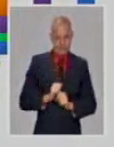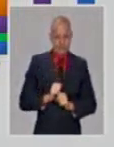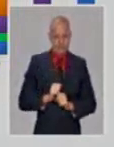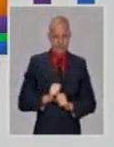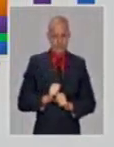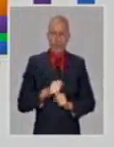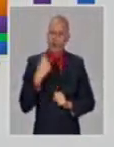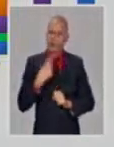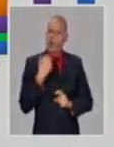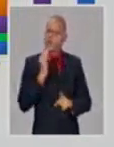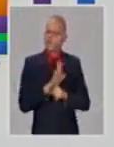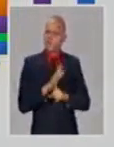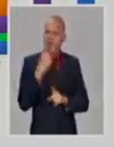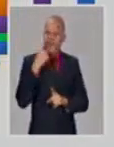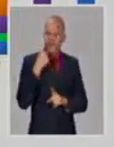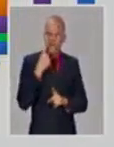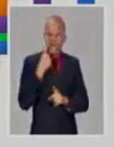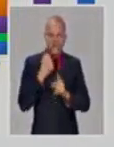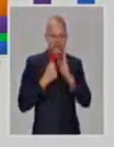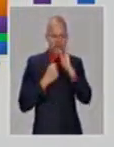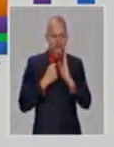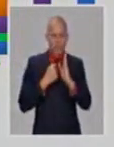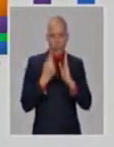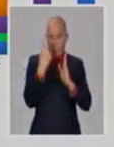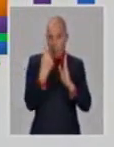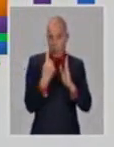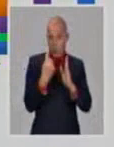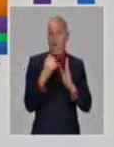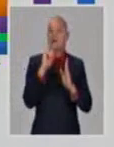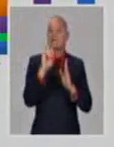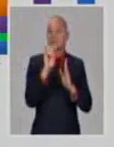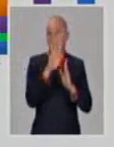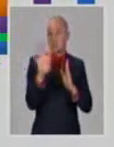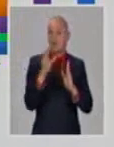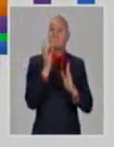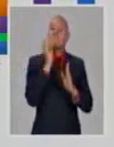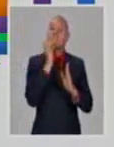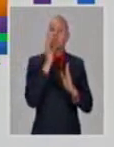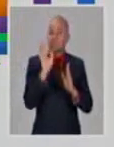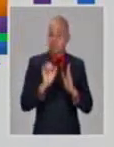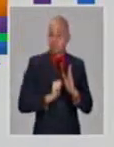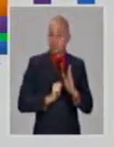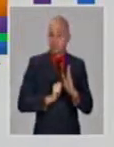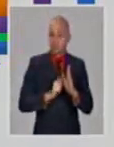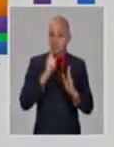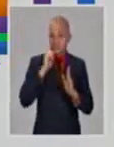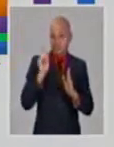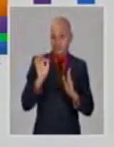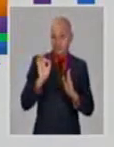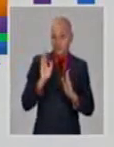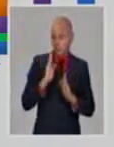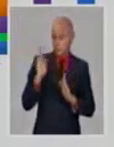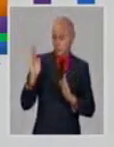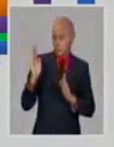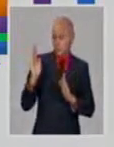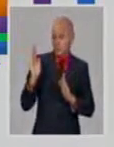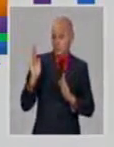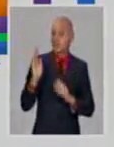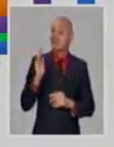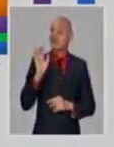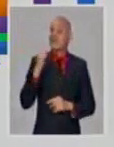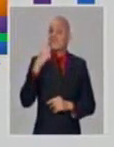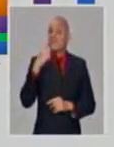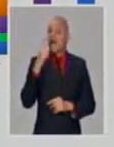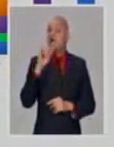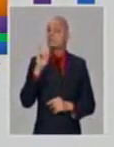comenzamos con la variante 614, que es la verde. Y vean en el tiempo, como este color